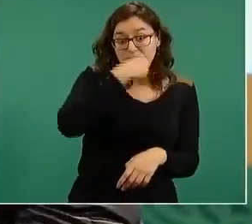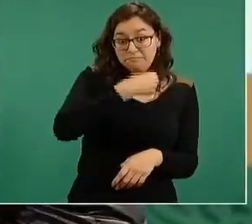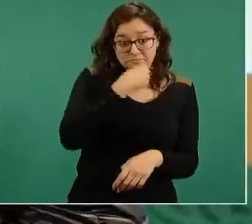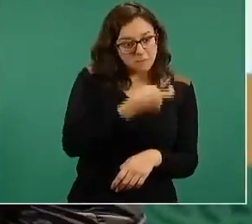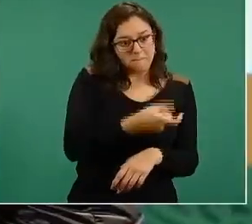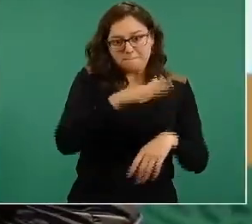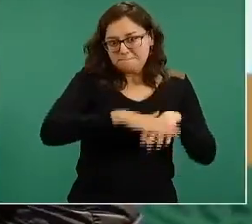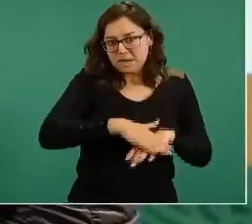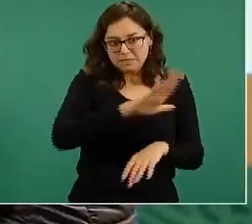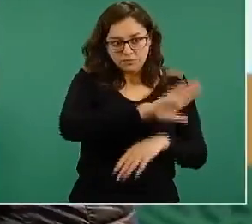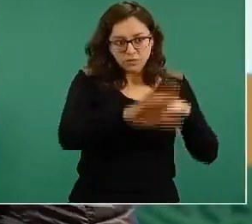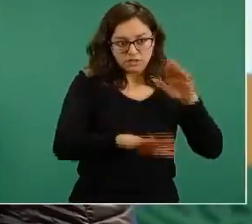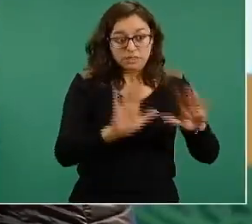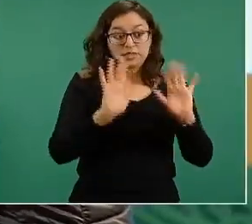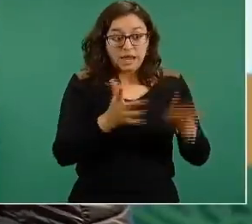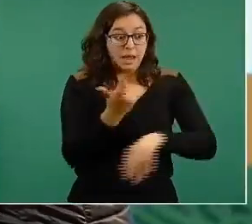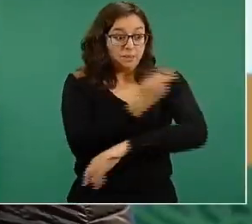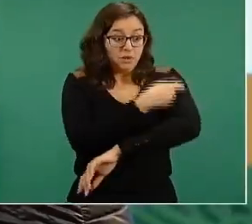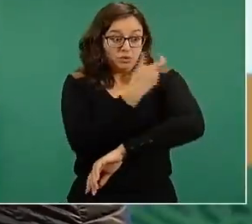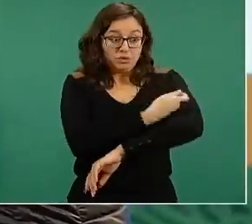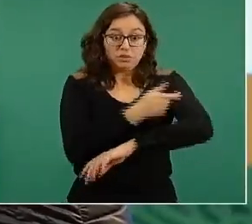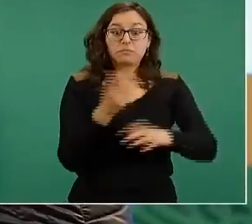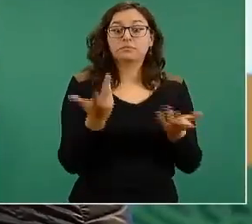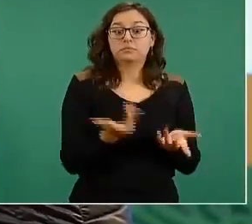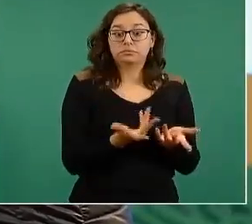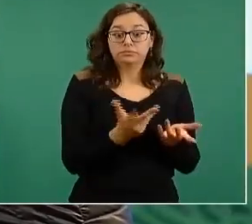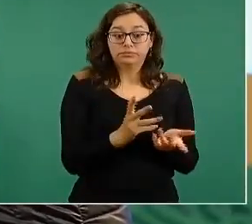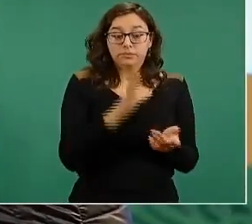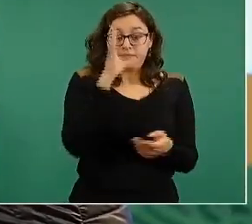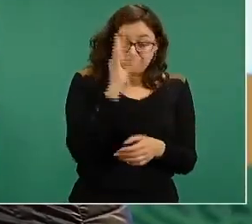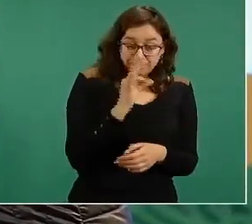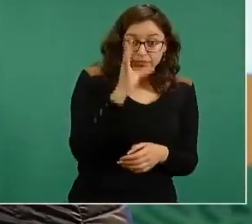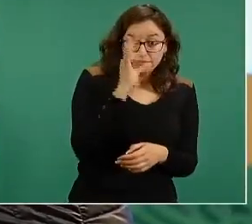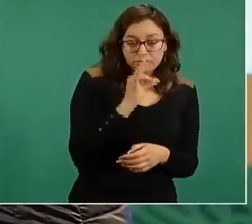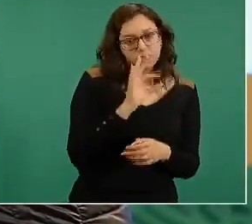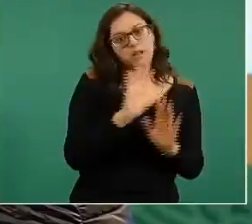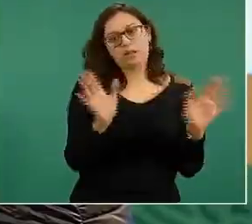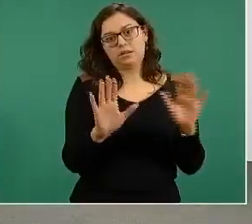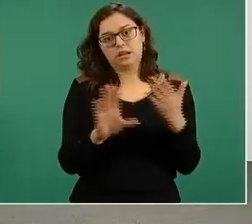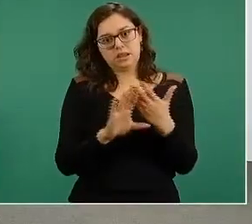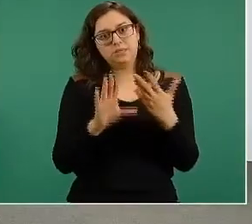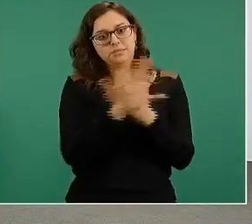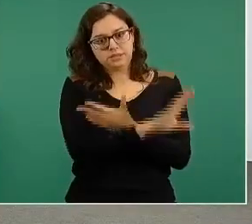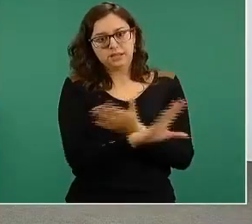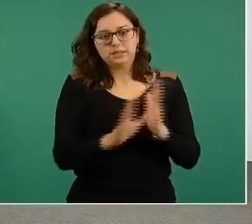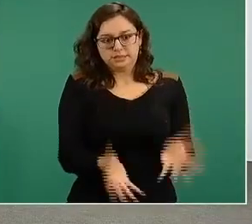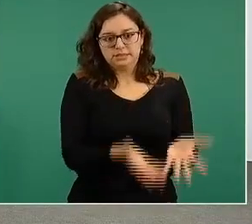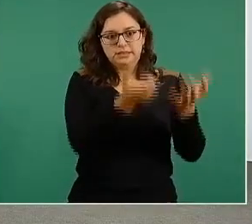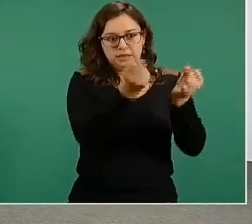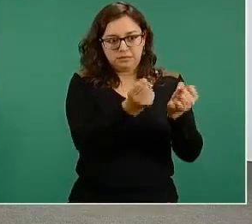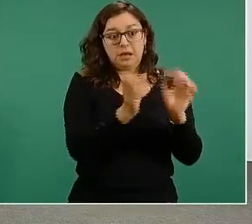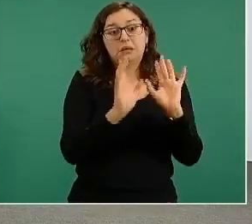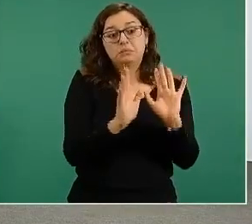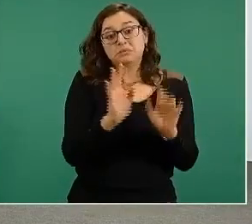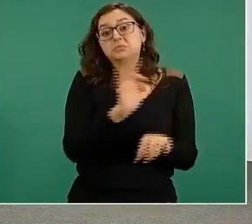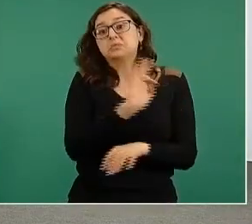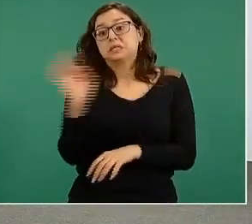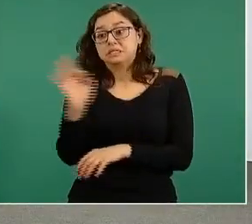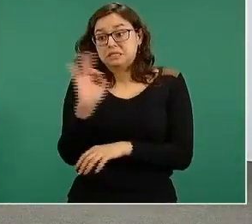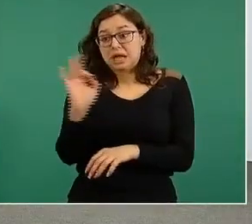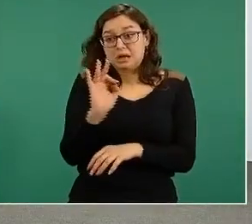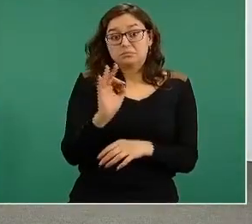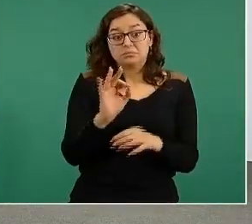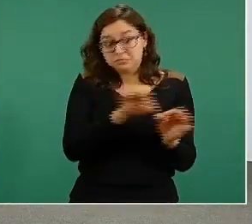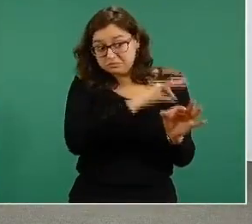con eso se va a disminuir. Una vez concluido este grupo de edad, pudiera haber alguna otra